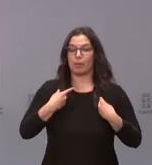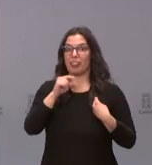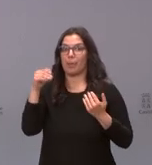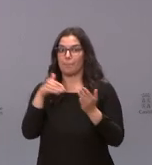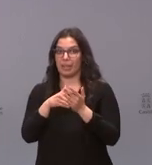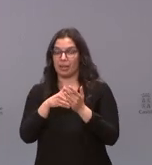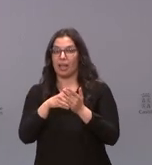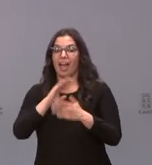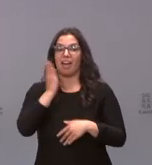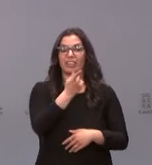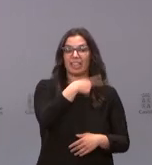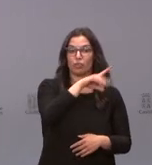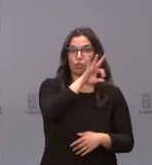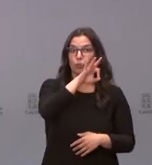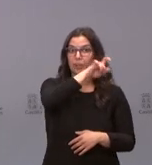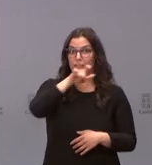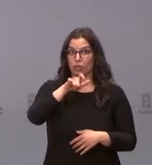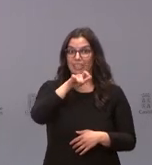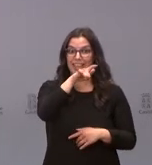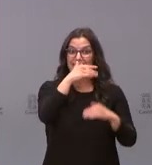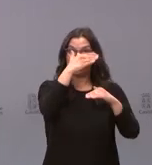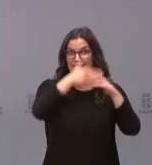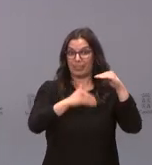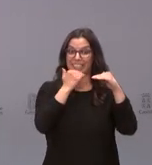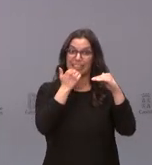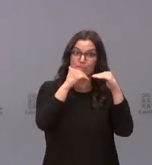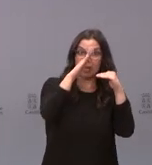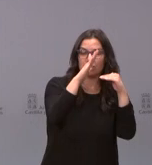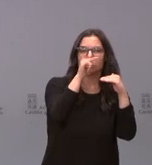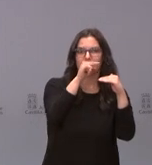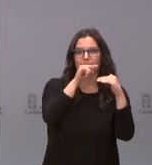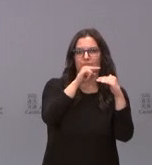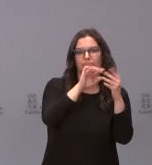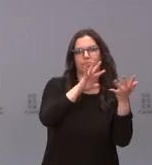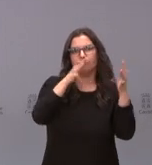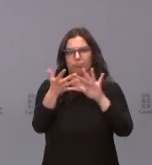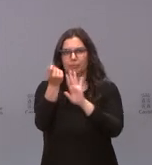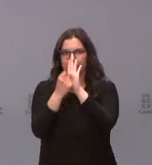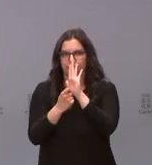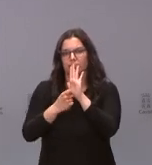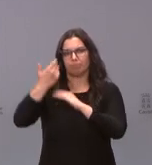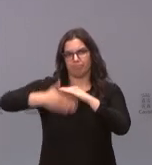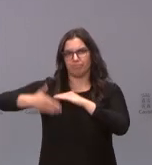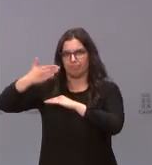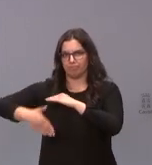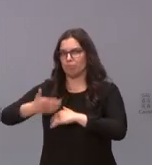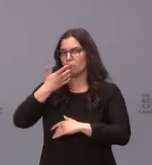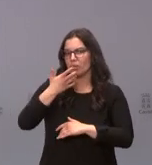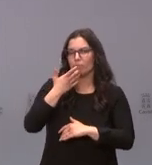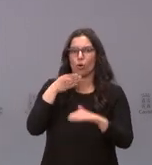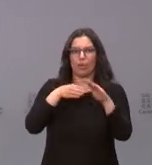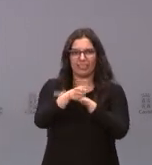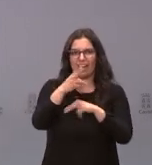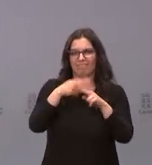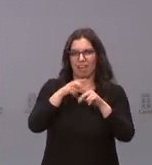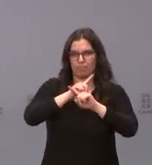se cambian las restricciones se pasa fundamentalmente al cierre del interior de la hostelería y